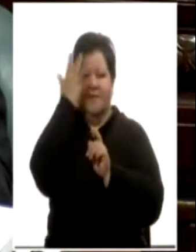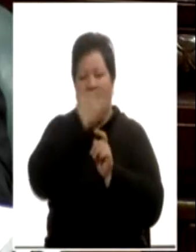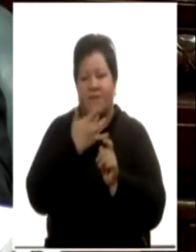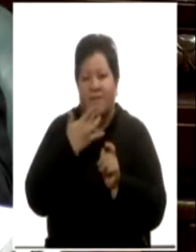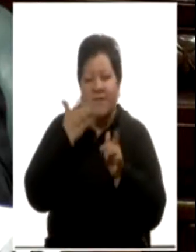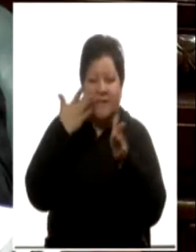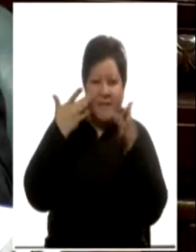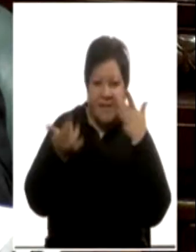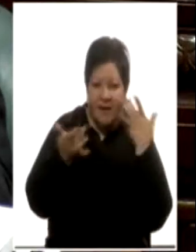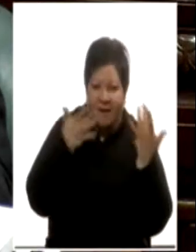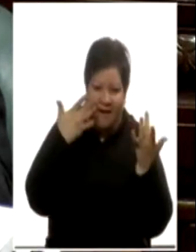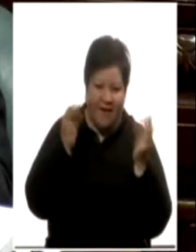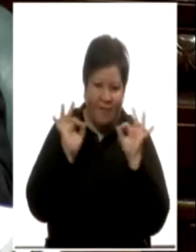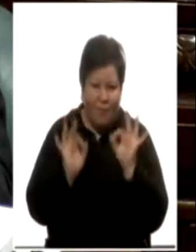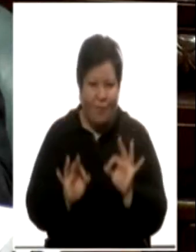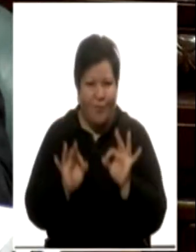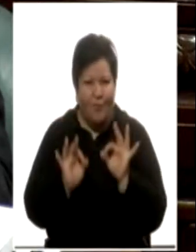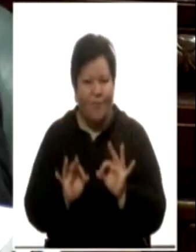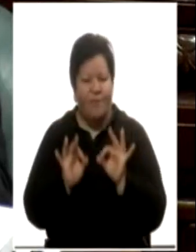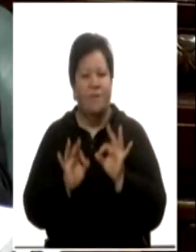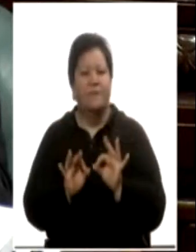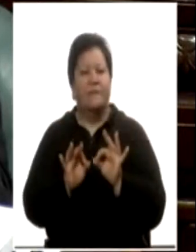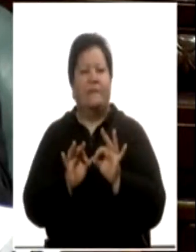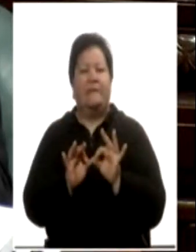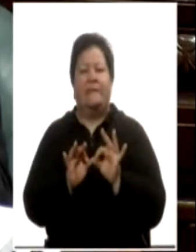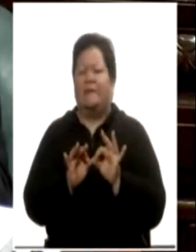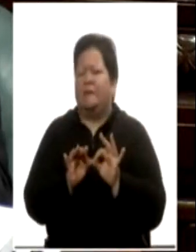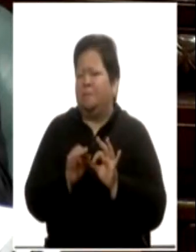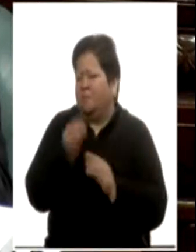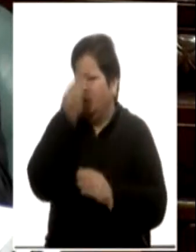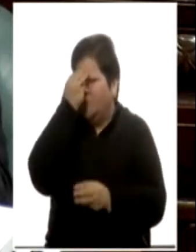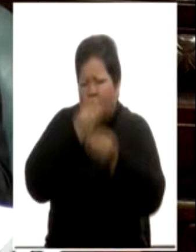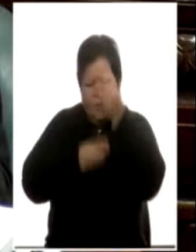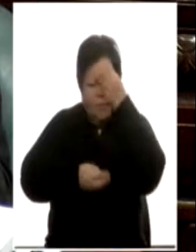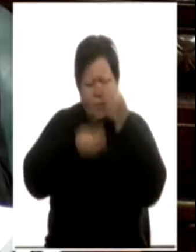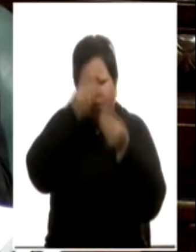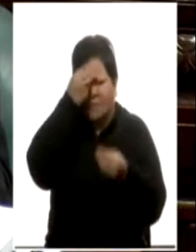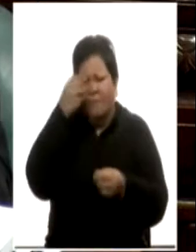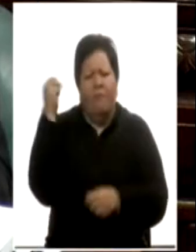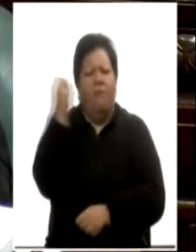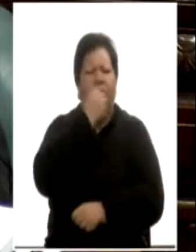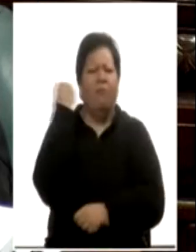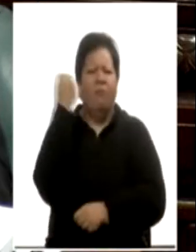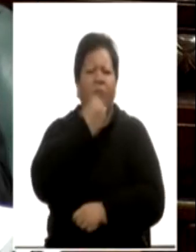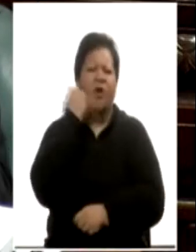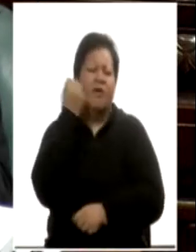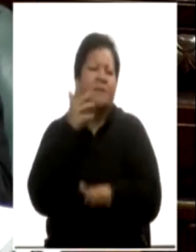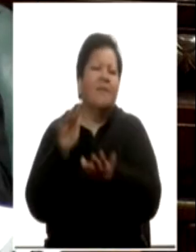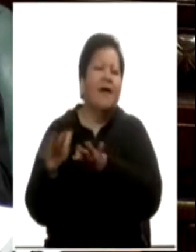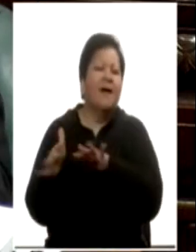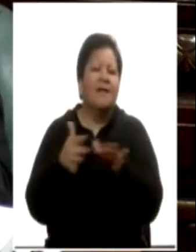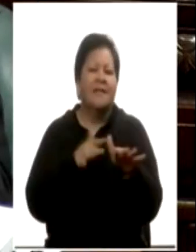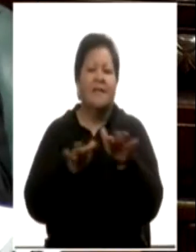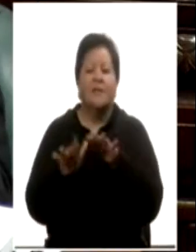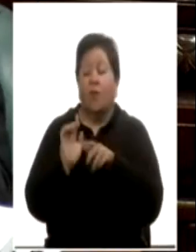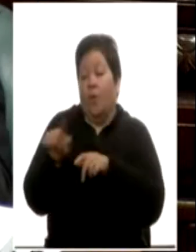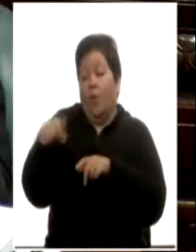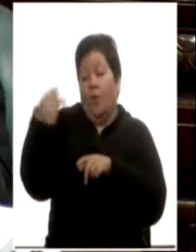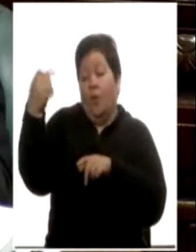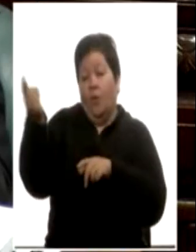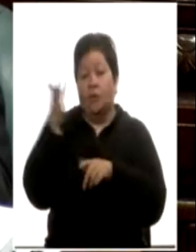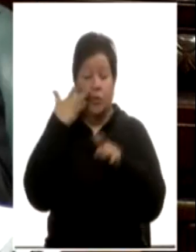una formación académica fundamental, importantísima, similar seguramente a la de otros